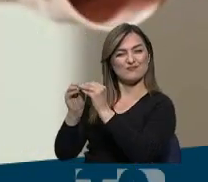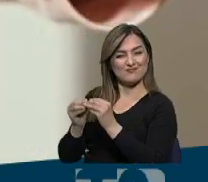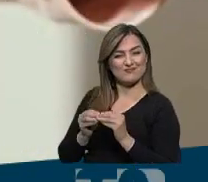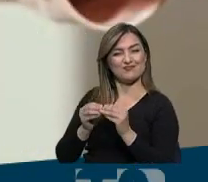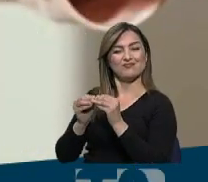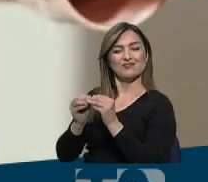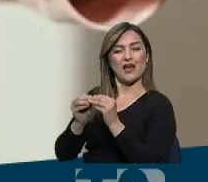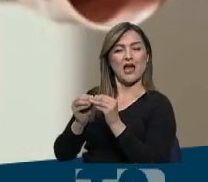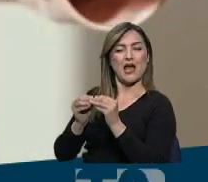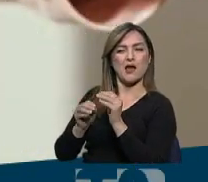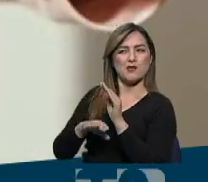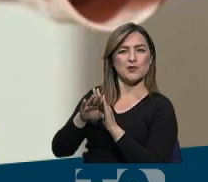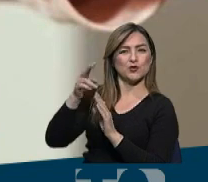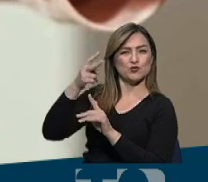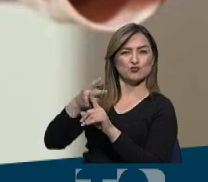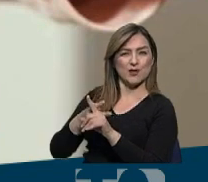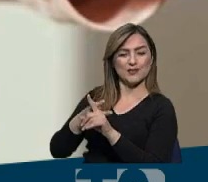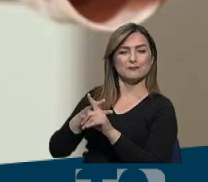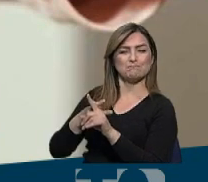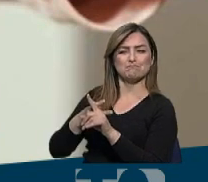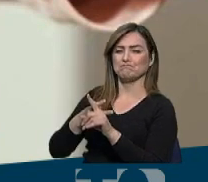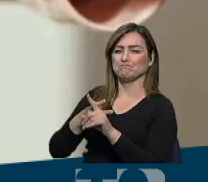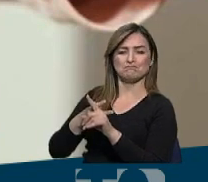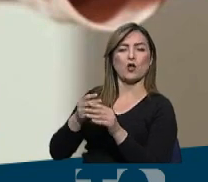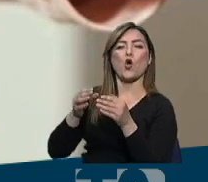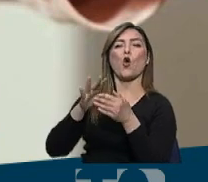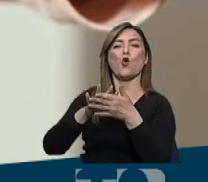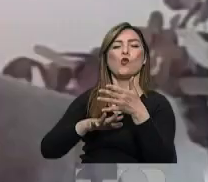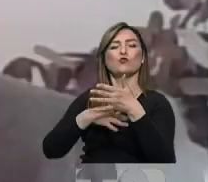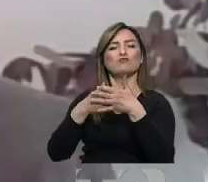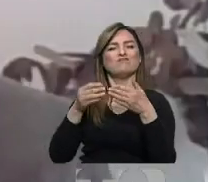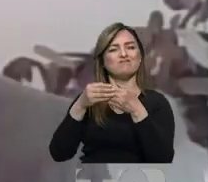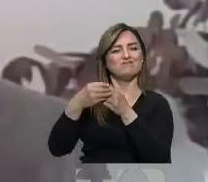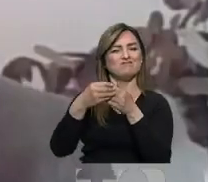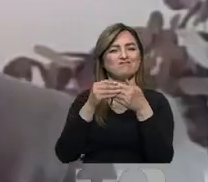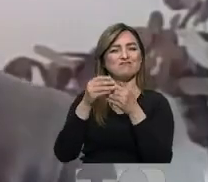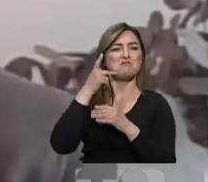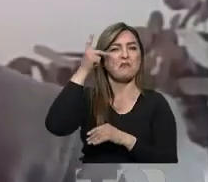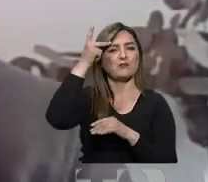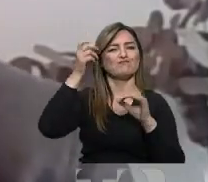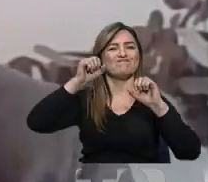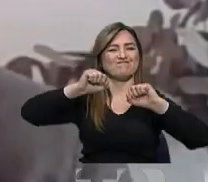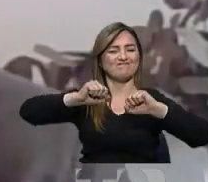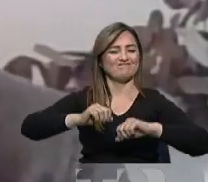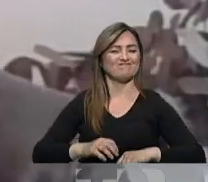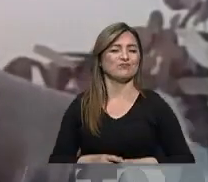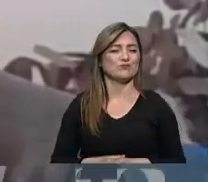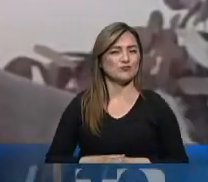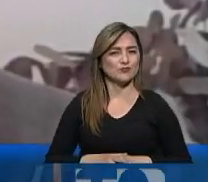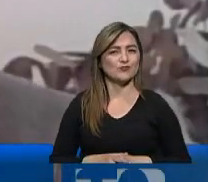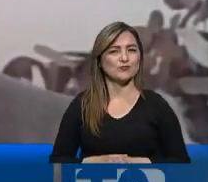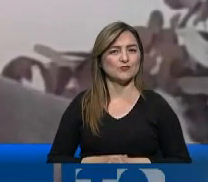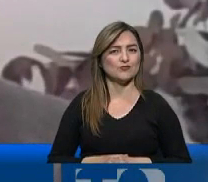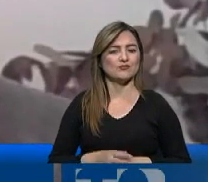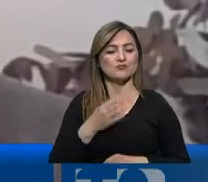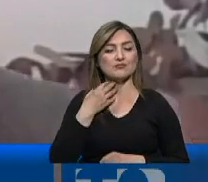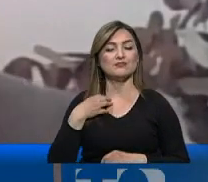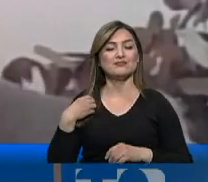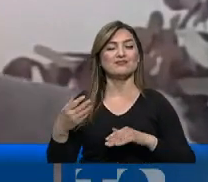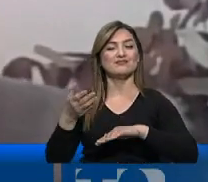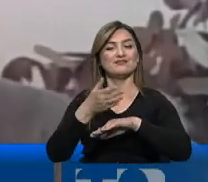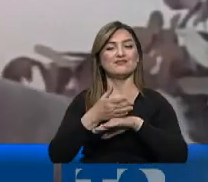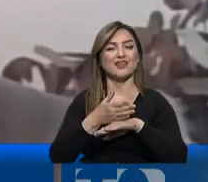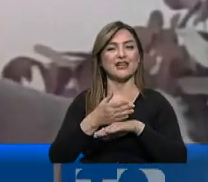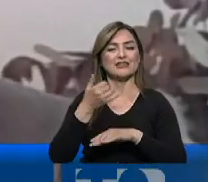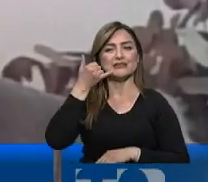durará más de dos meses y tendrá horarios flexibles para los padres. Como habíamos visto y yo diría de manera indignante en donde le